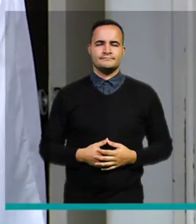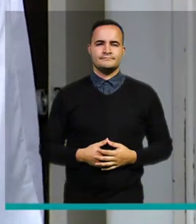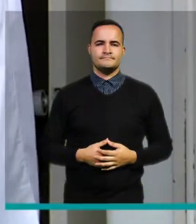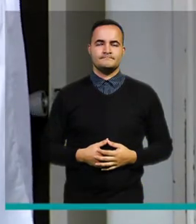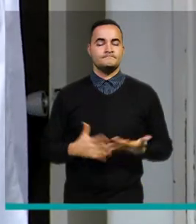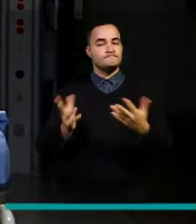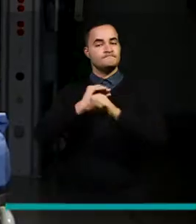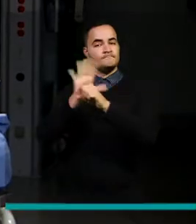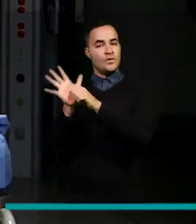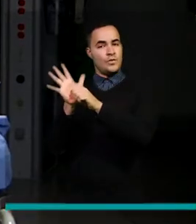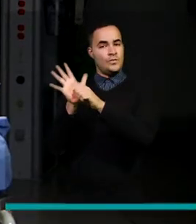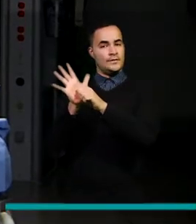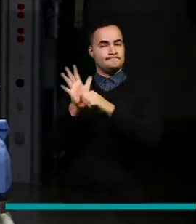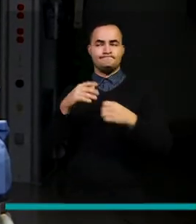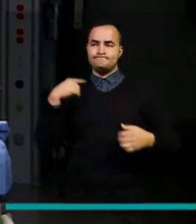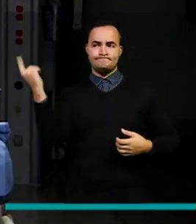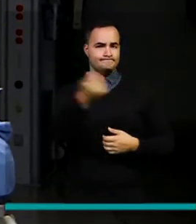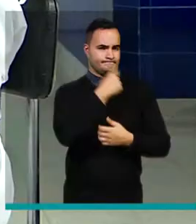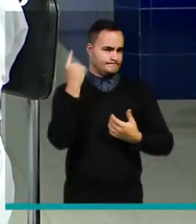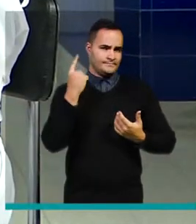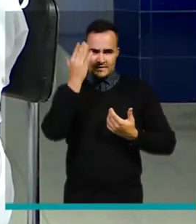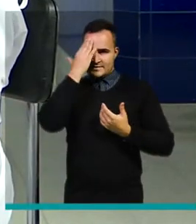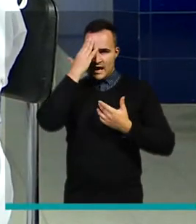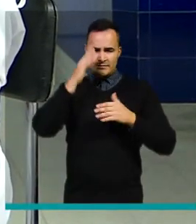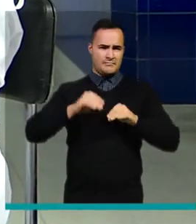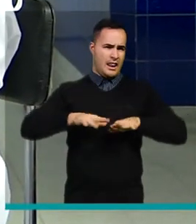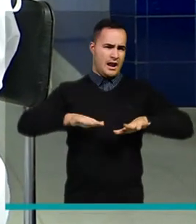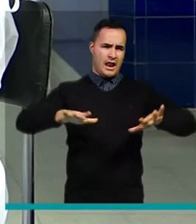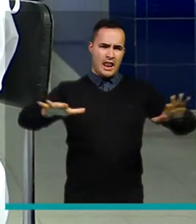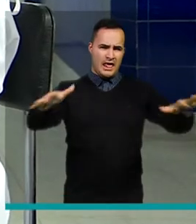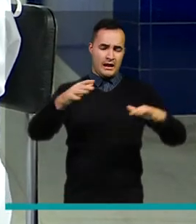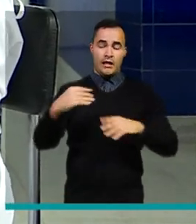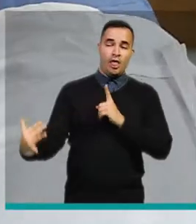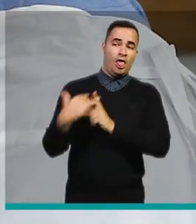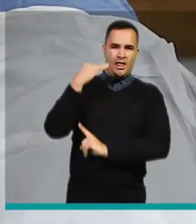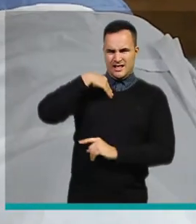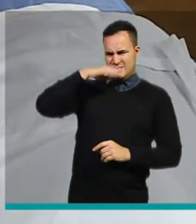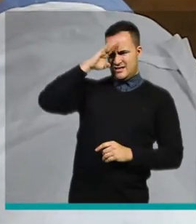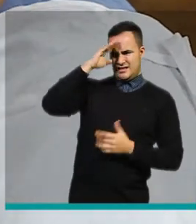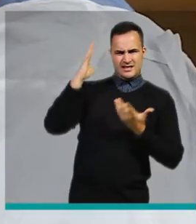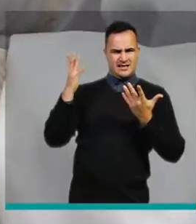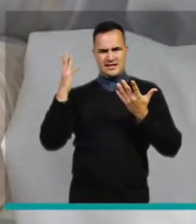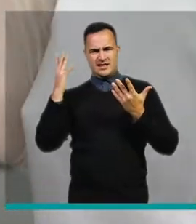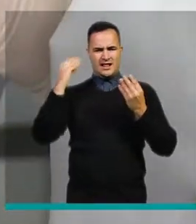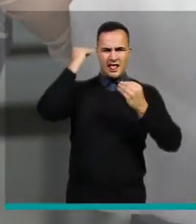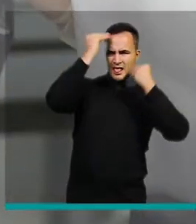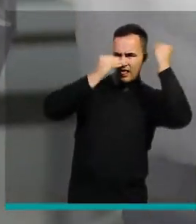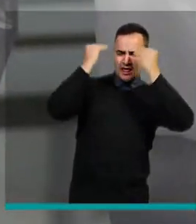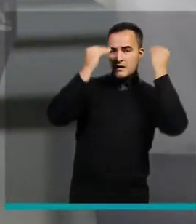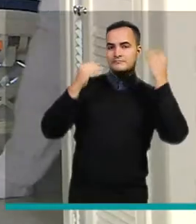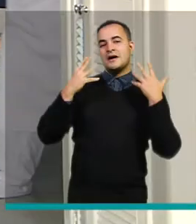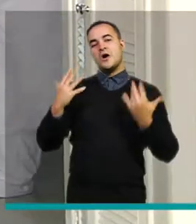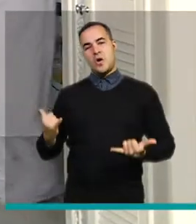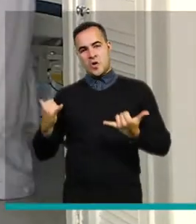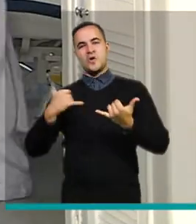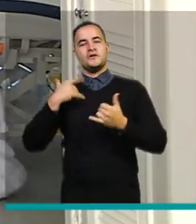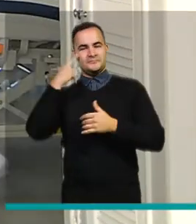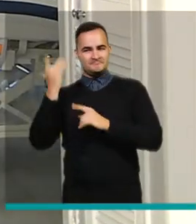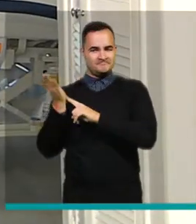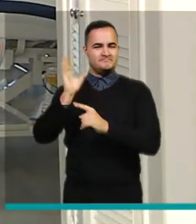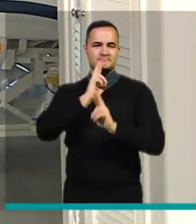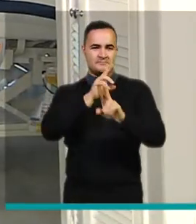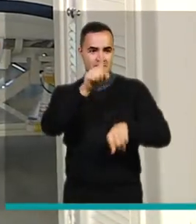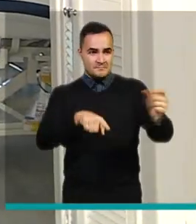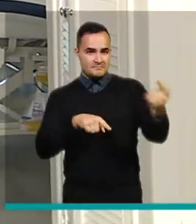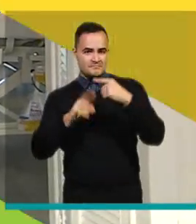La COVID-19 ha generado un sinfín de mitos y dudas en los ciudadanos que en Medellín Conecta TV ayudaremos a